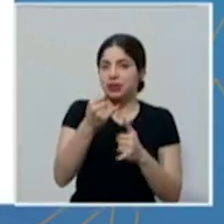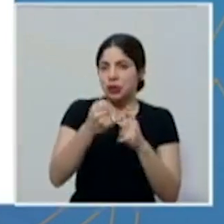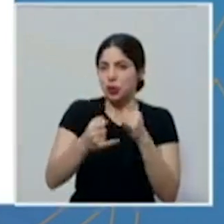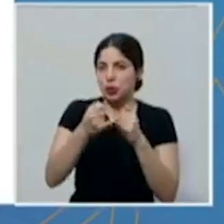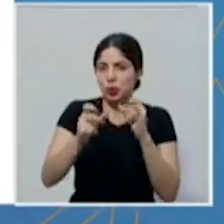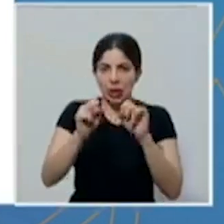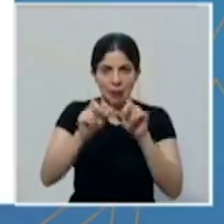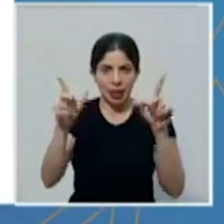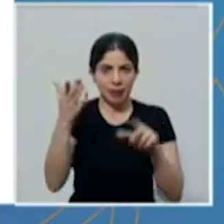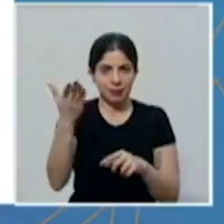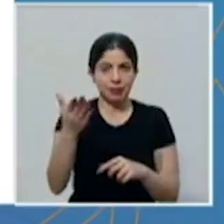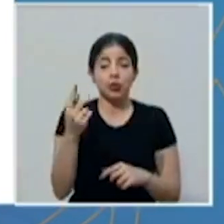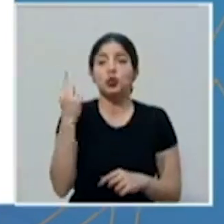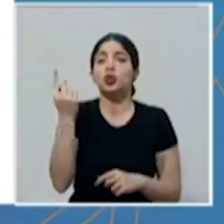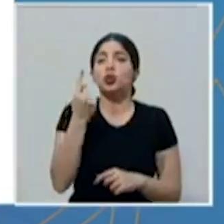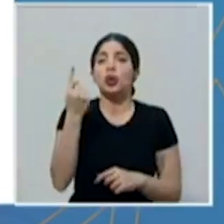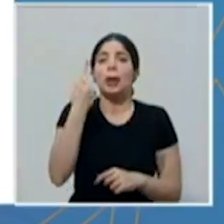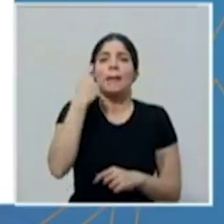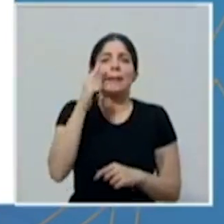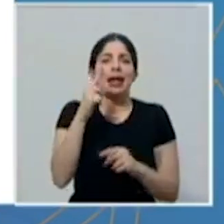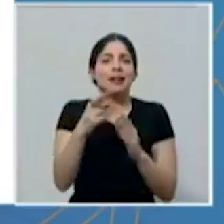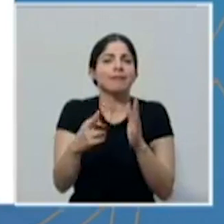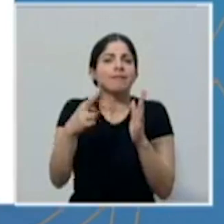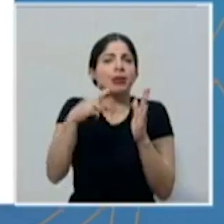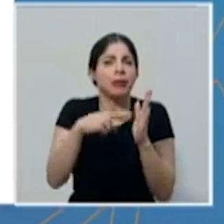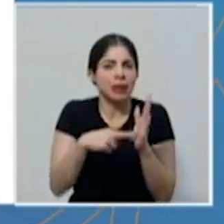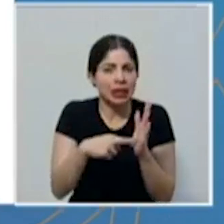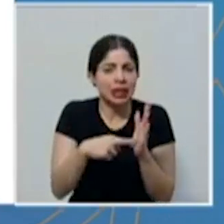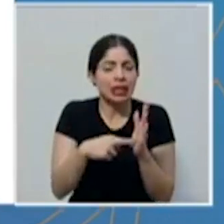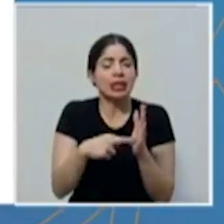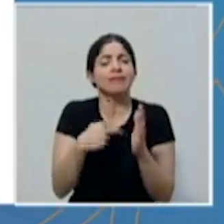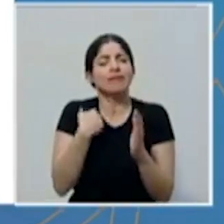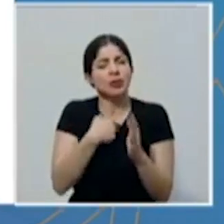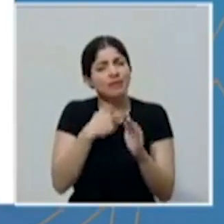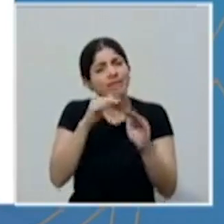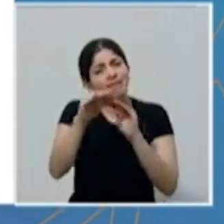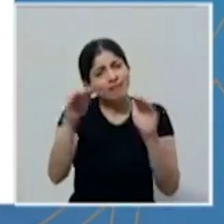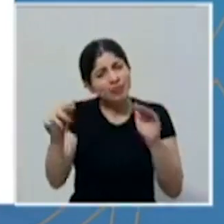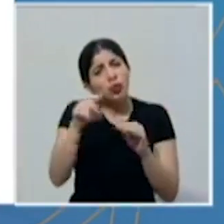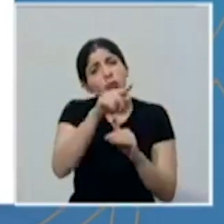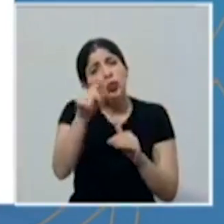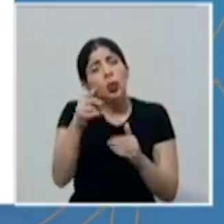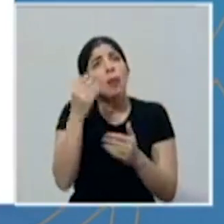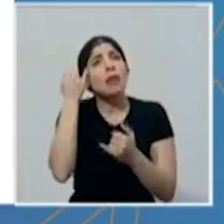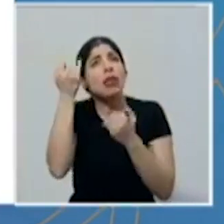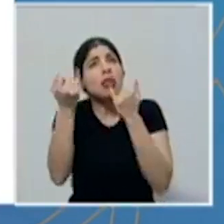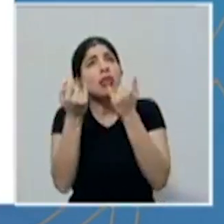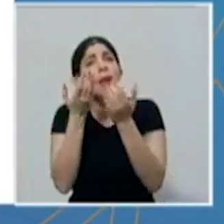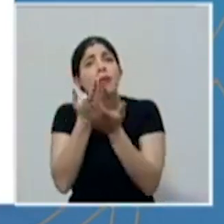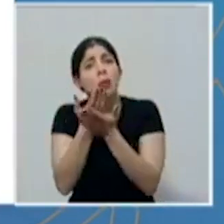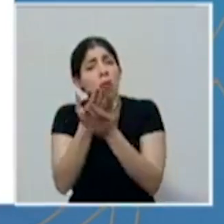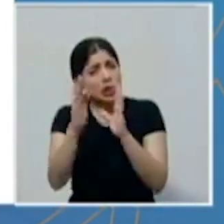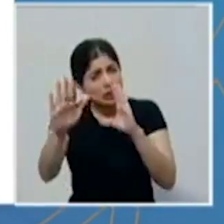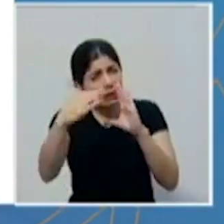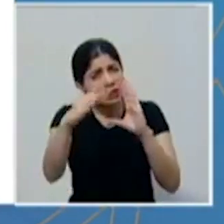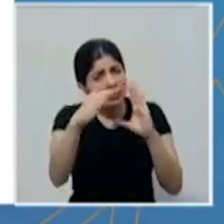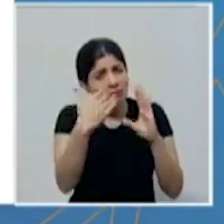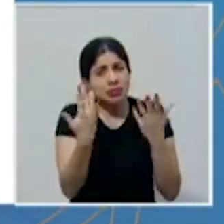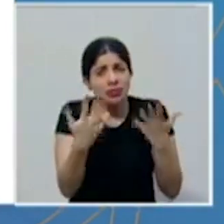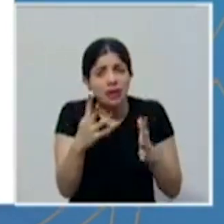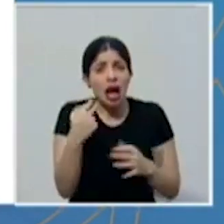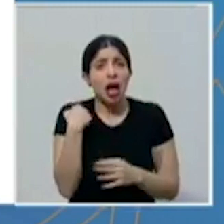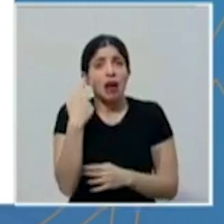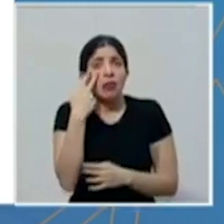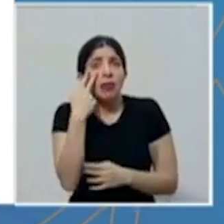firmina. Nada más para reiterarles, hacemos el llamado a compartir sus propuestas. Lo que hemos visto